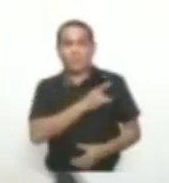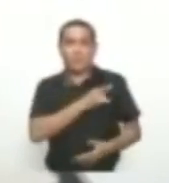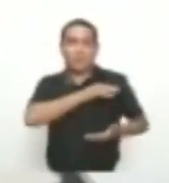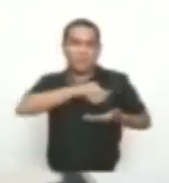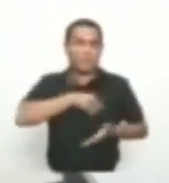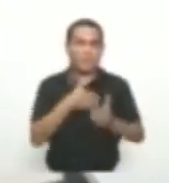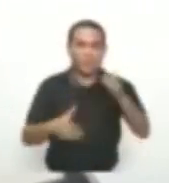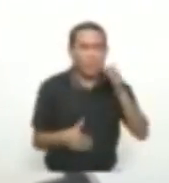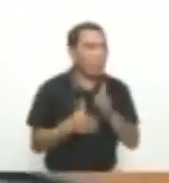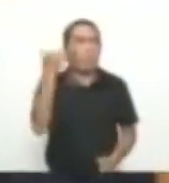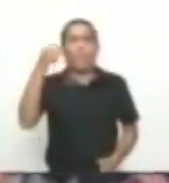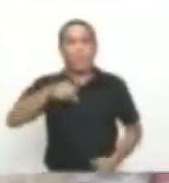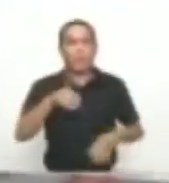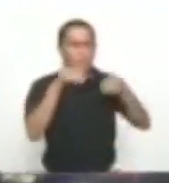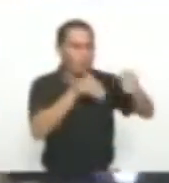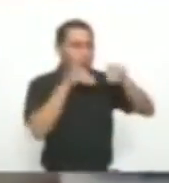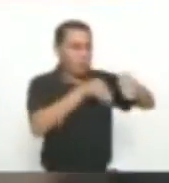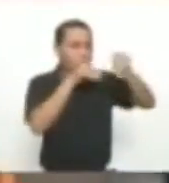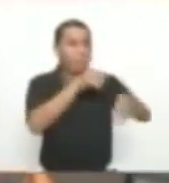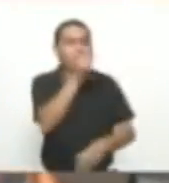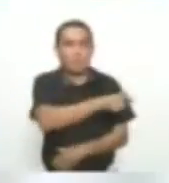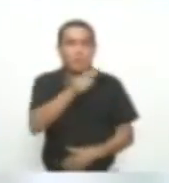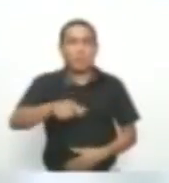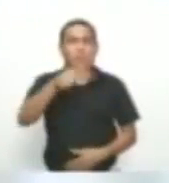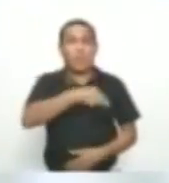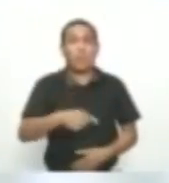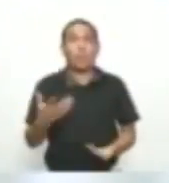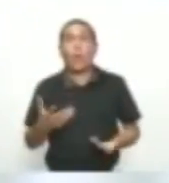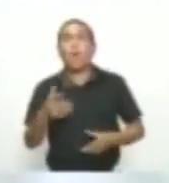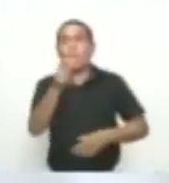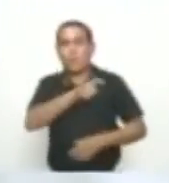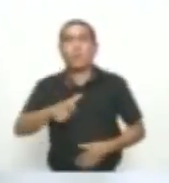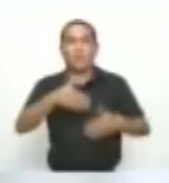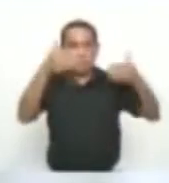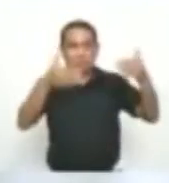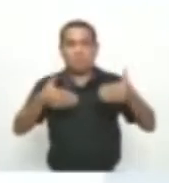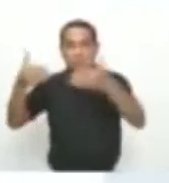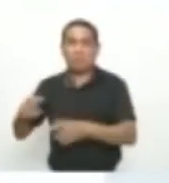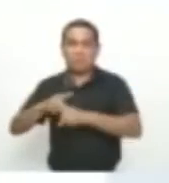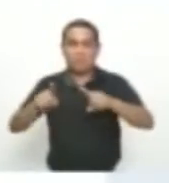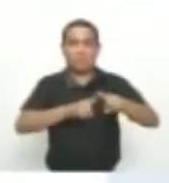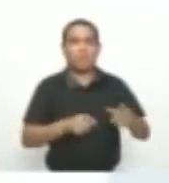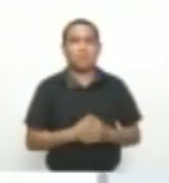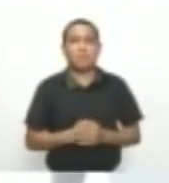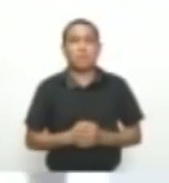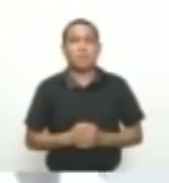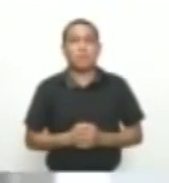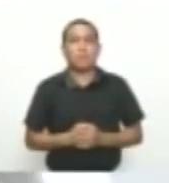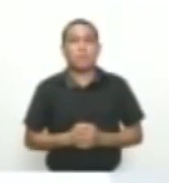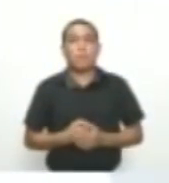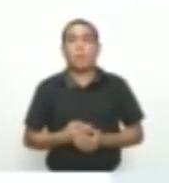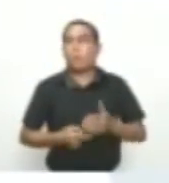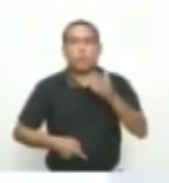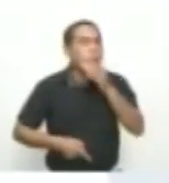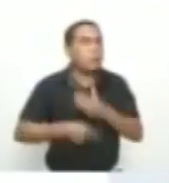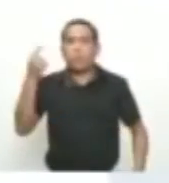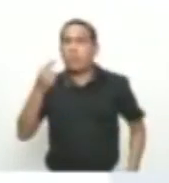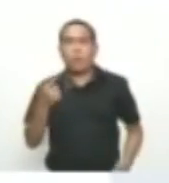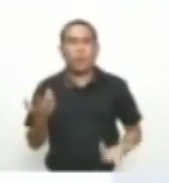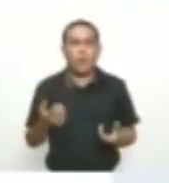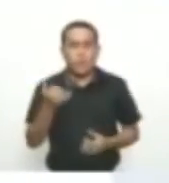Atlántico Inicia su jornada De capacitación Para atención A la población Con diversidad Funcional Obedece a una prueba Piloto Que